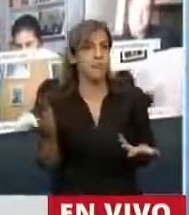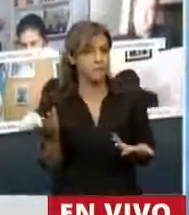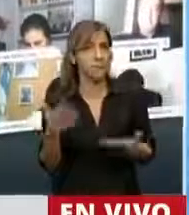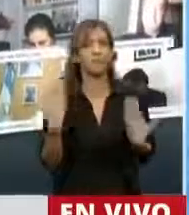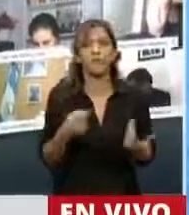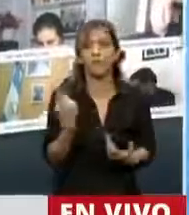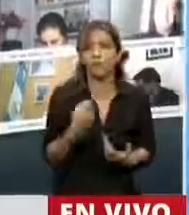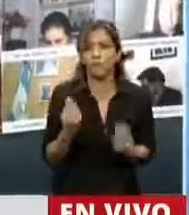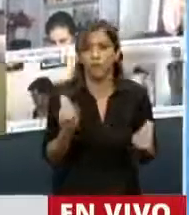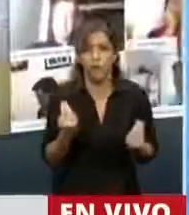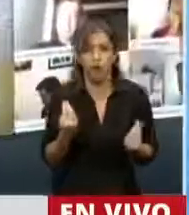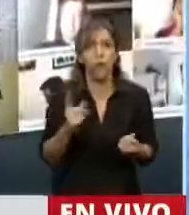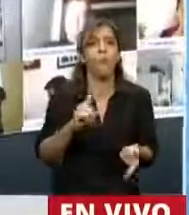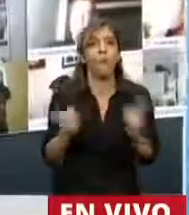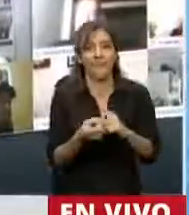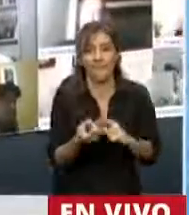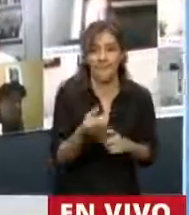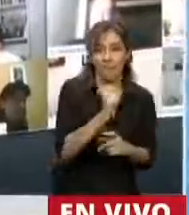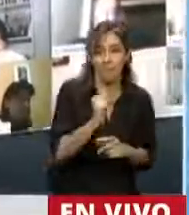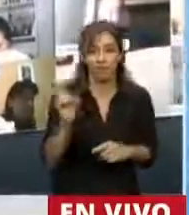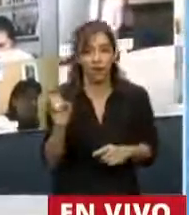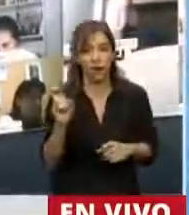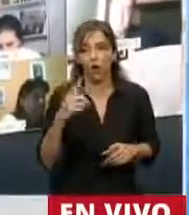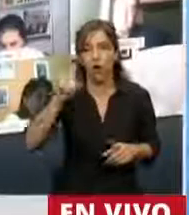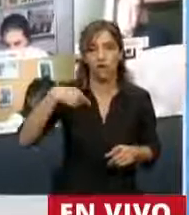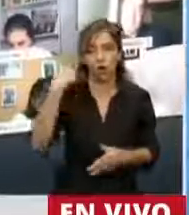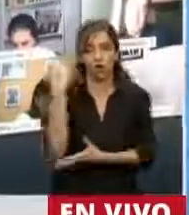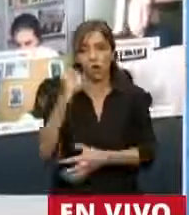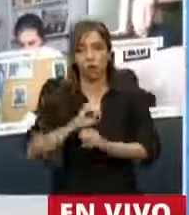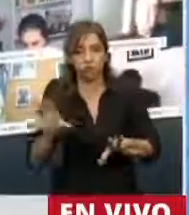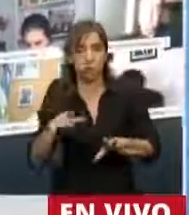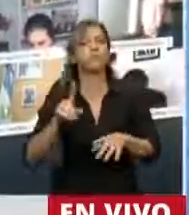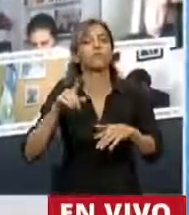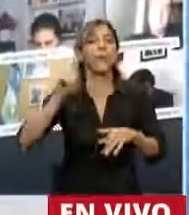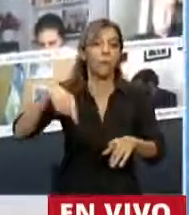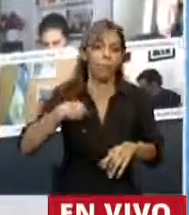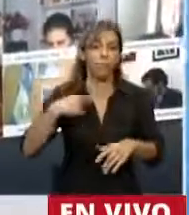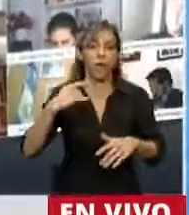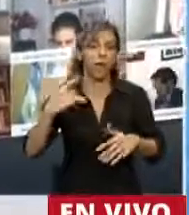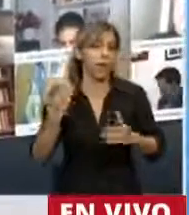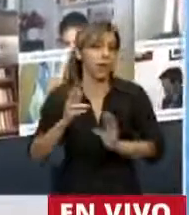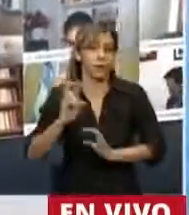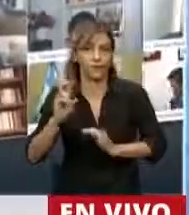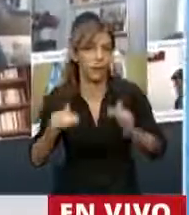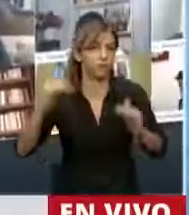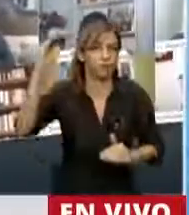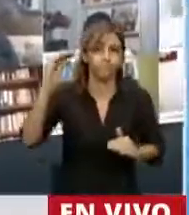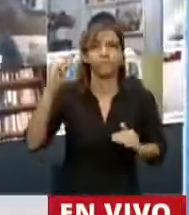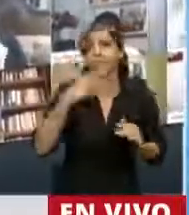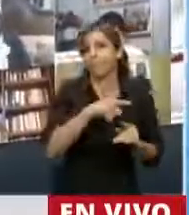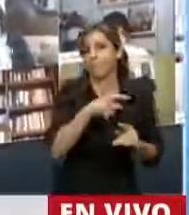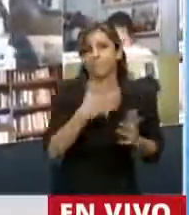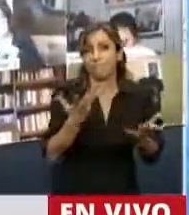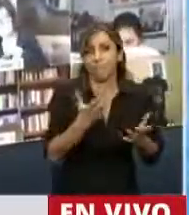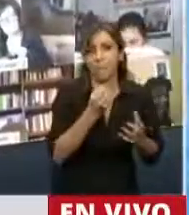regulaciones cambiarias y de la cuenta capital y entonces desregula absolutamente el mercado cambiario, desregula absolutamente la movilidad de capitales, abre la